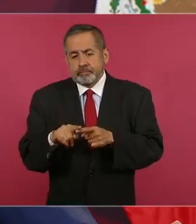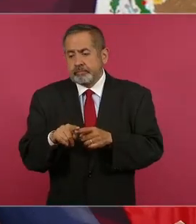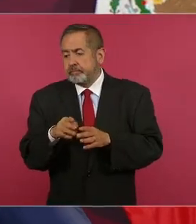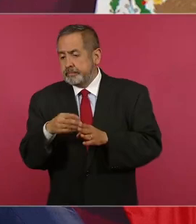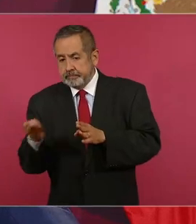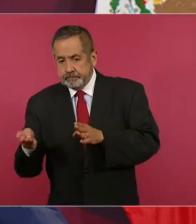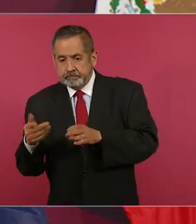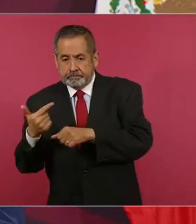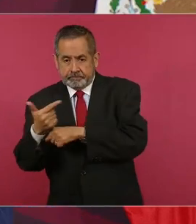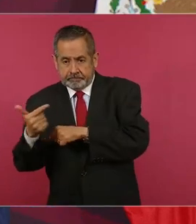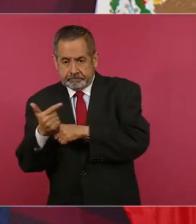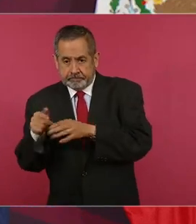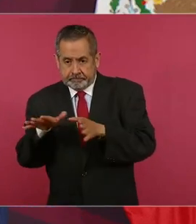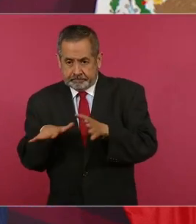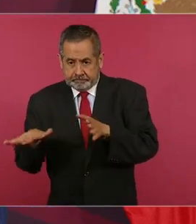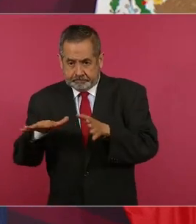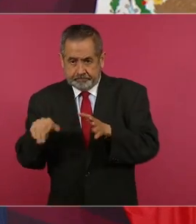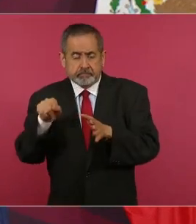Guatemala,